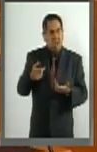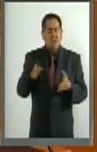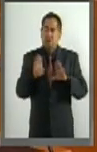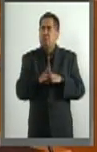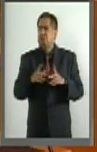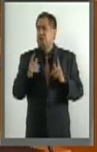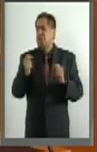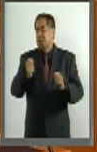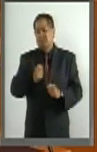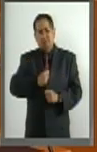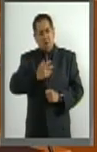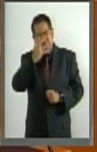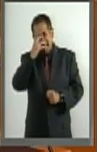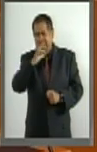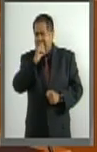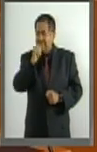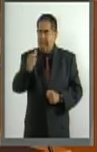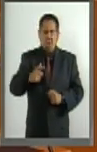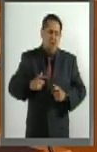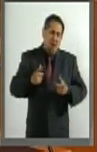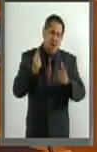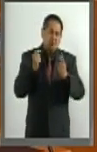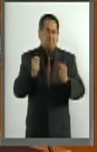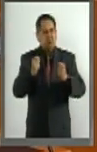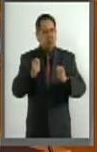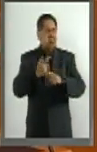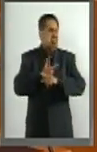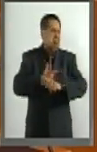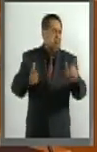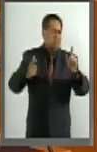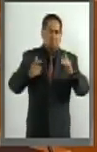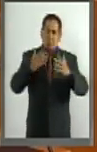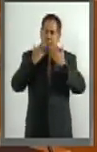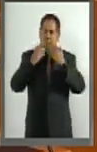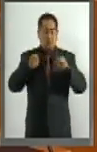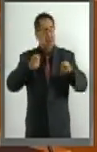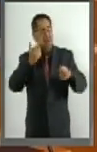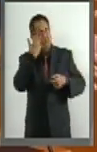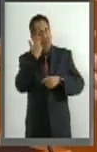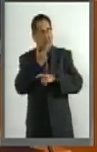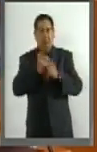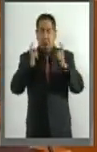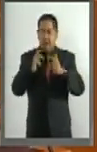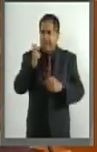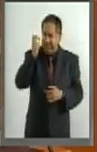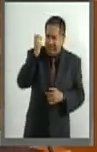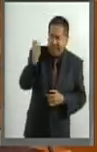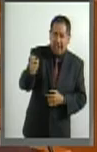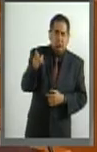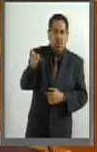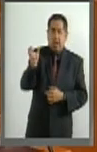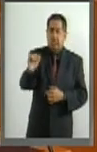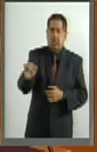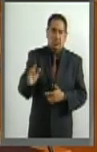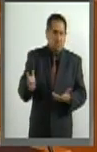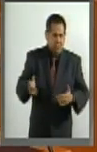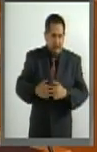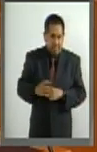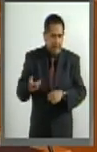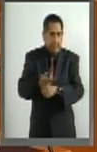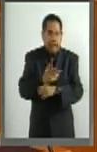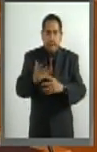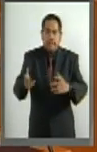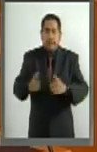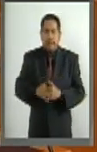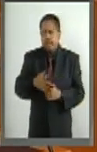rubor, que se ejerce de manera ilimitada y sin controles. Entonces, eso es lo que ocurre. Así es que,